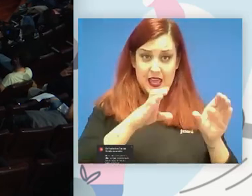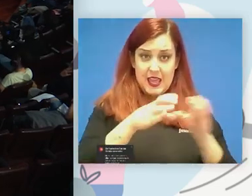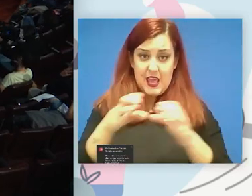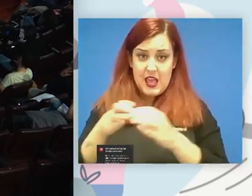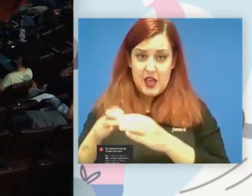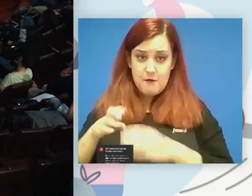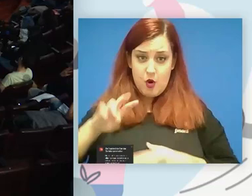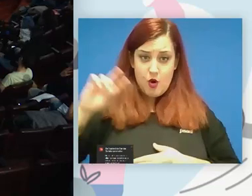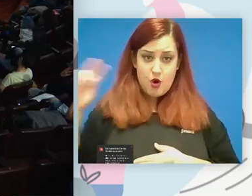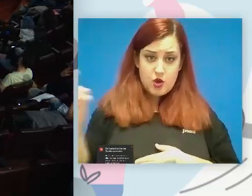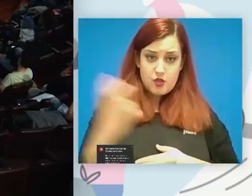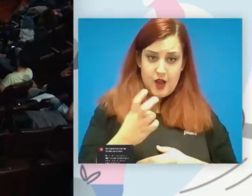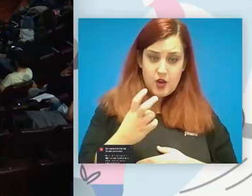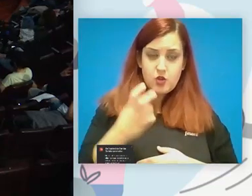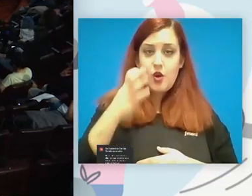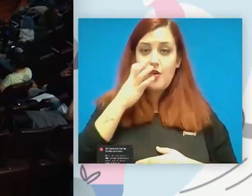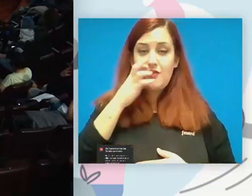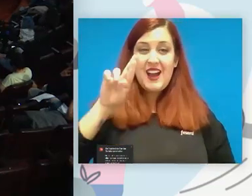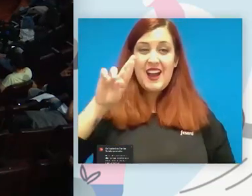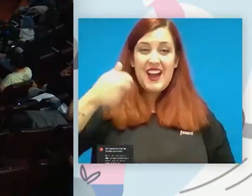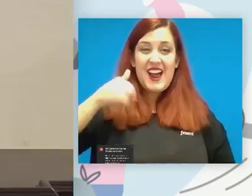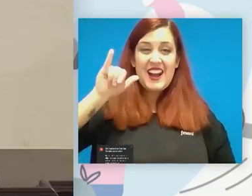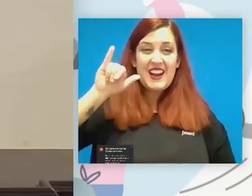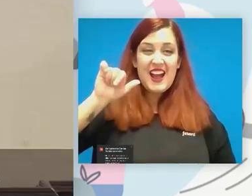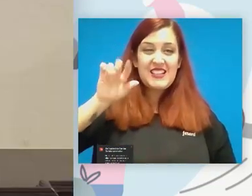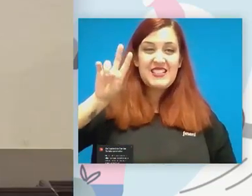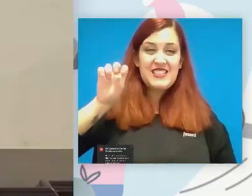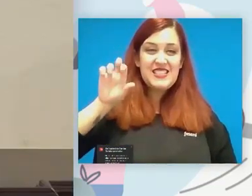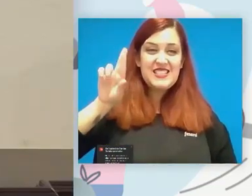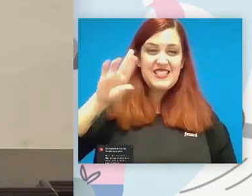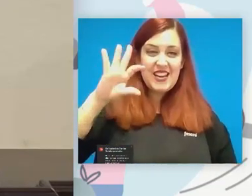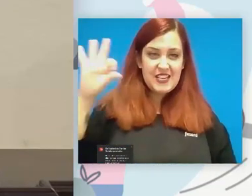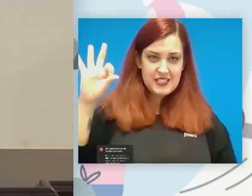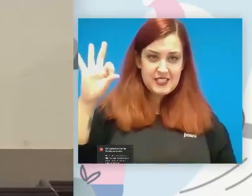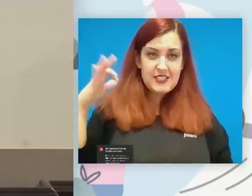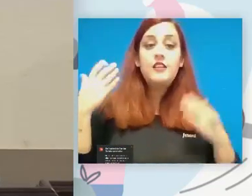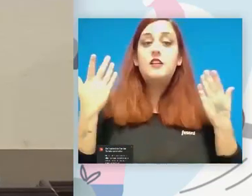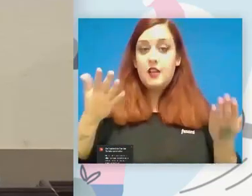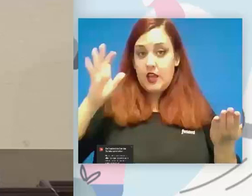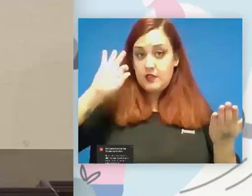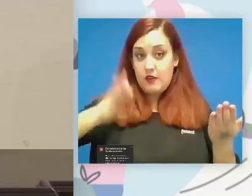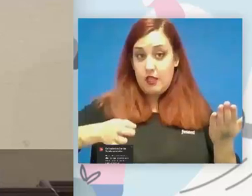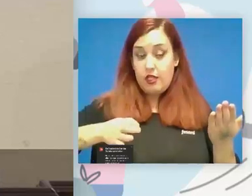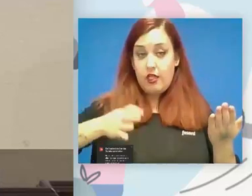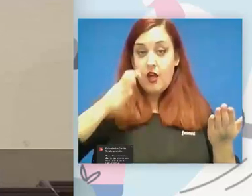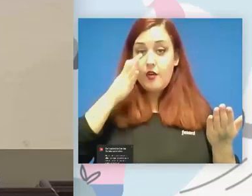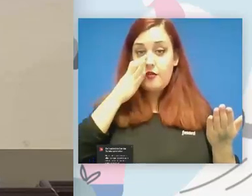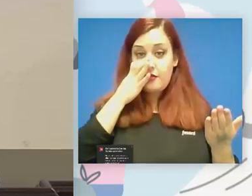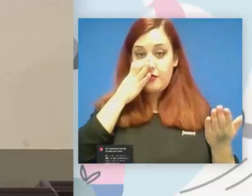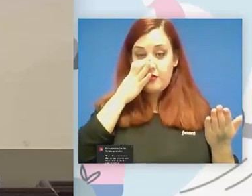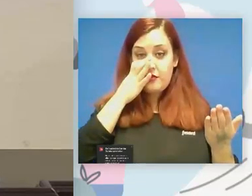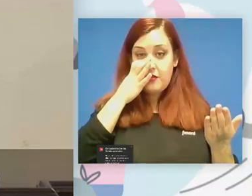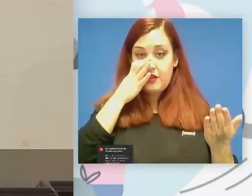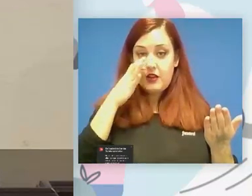siempre ha existido el Rangers tradicionalmente bueno por lo que sea ahora es el Pedraer el que ha cogido un poco la